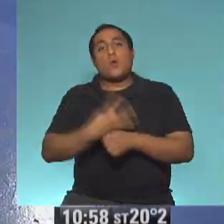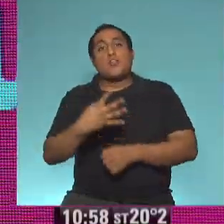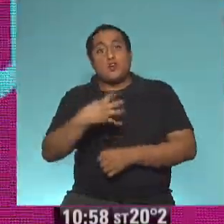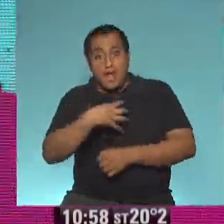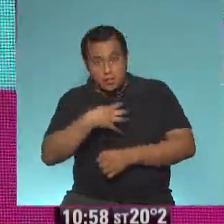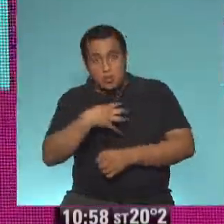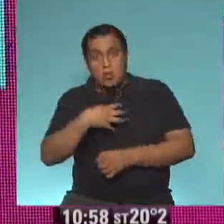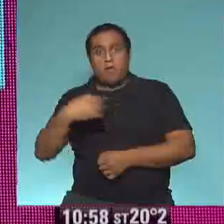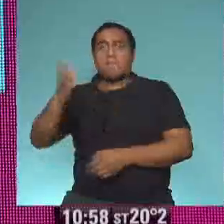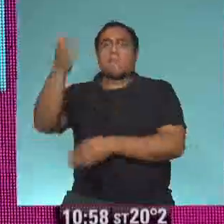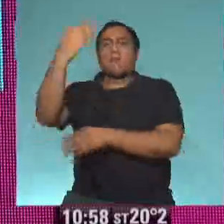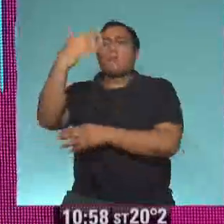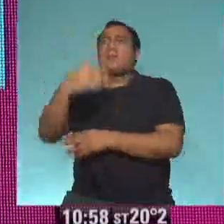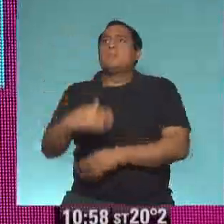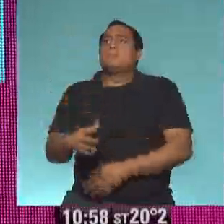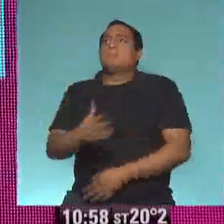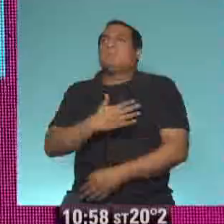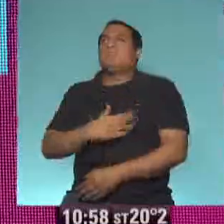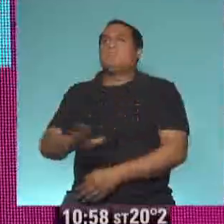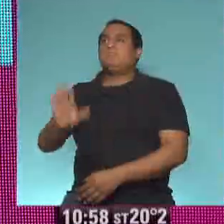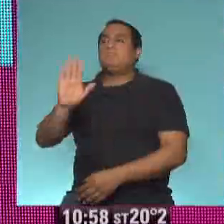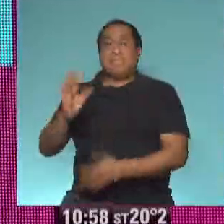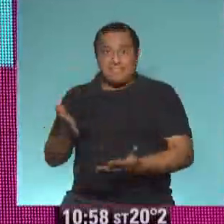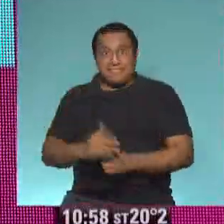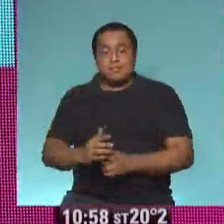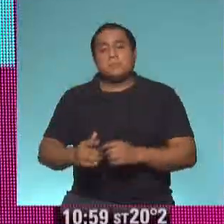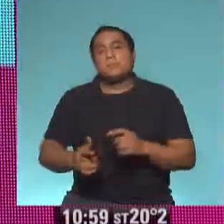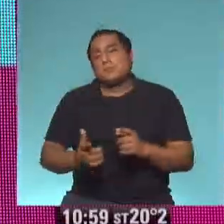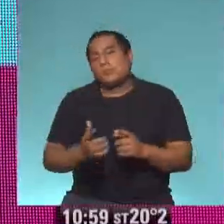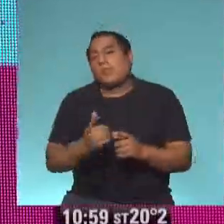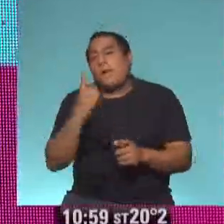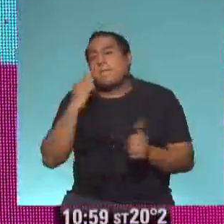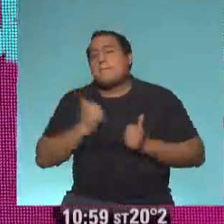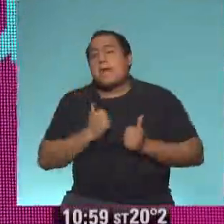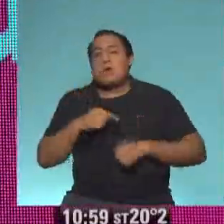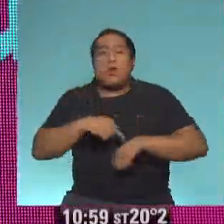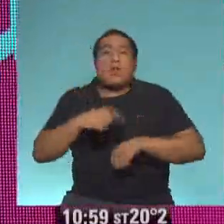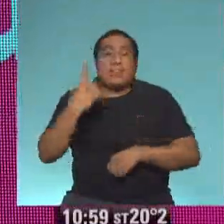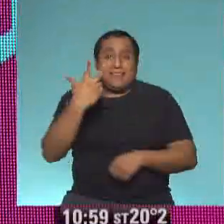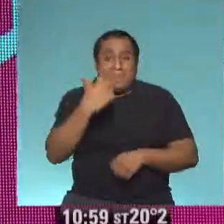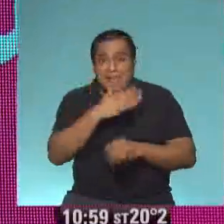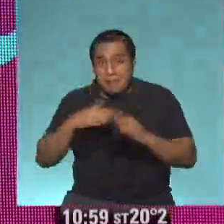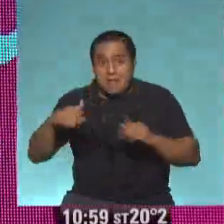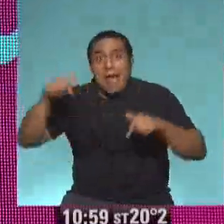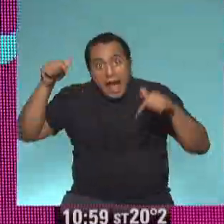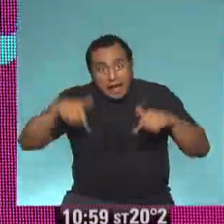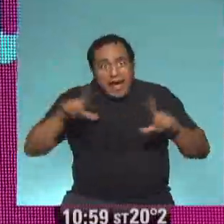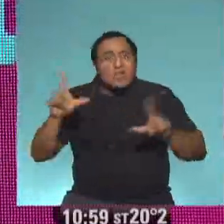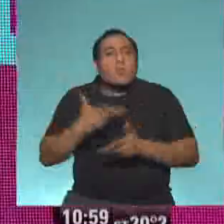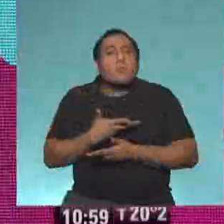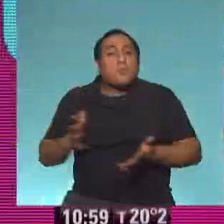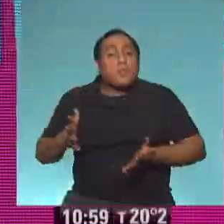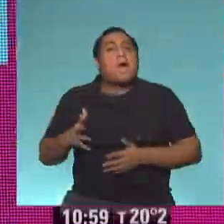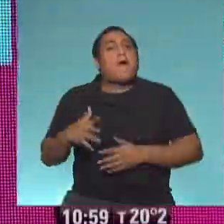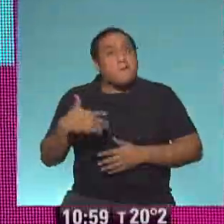prometen la bandera. ¿Sí? Entonces, todos nos esperamos a las 15 y 30 horas acá en la televisión pública